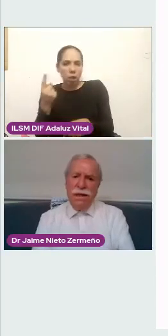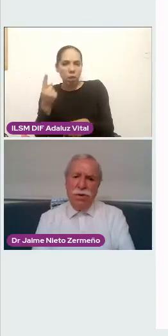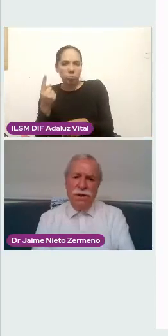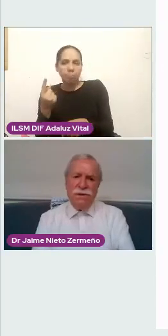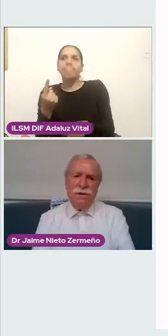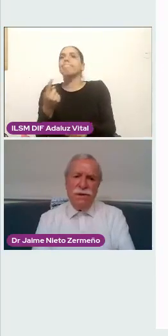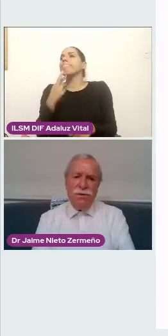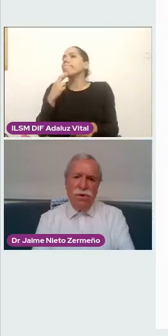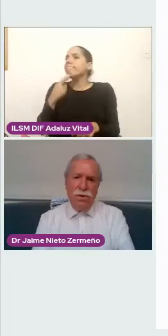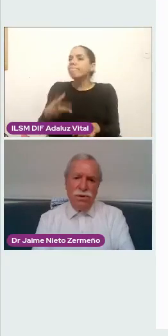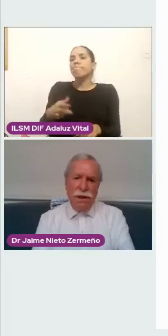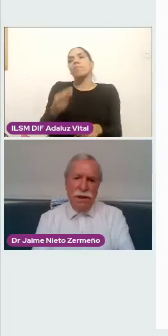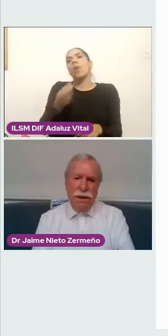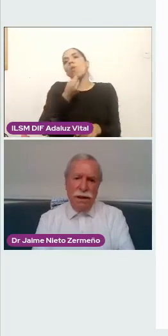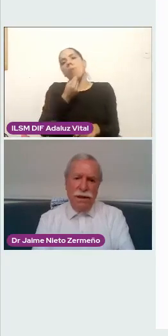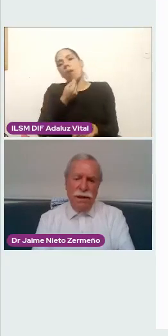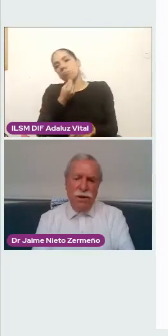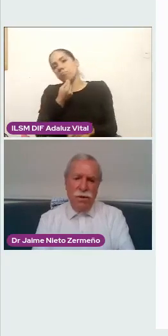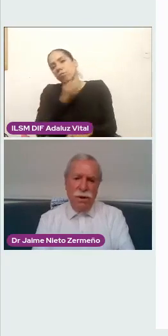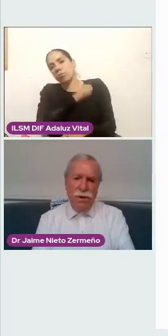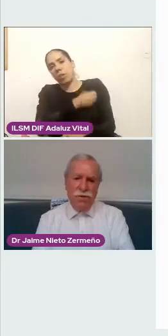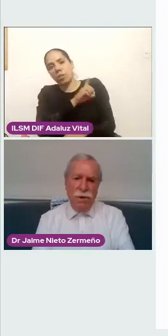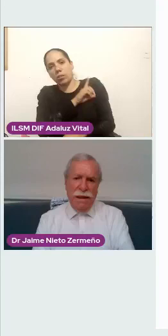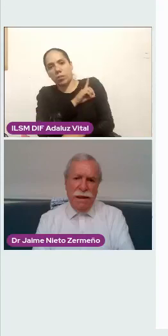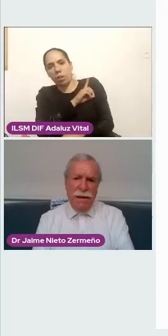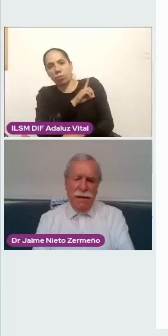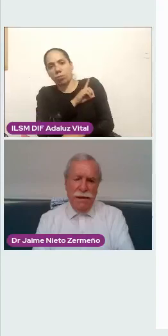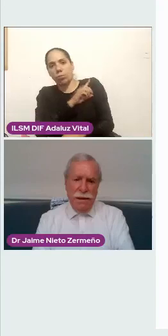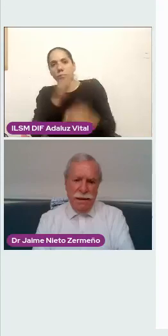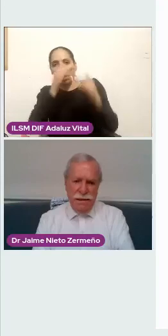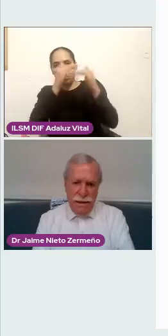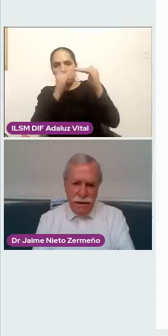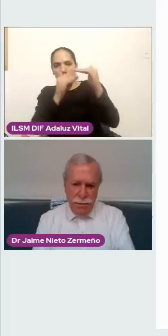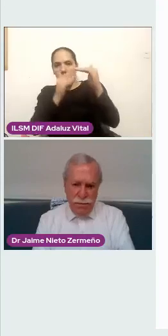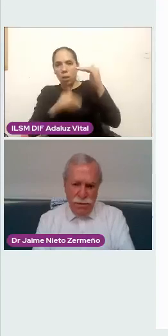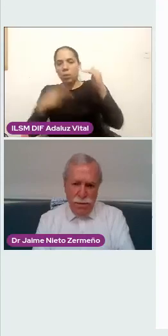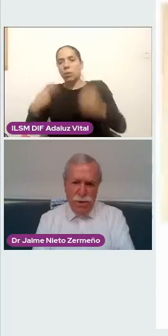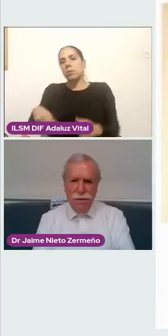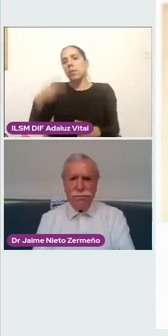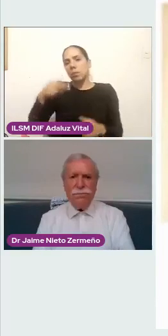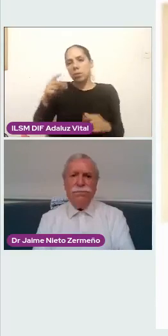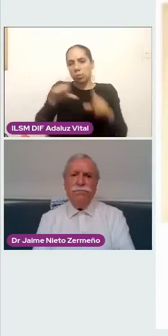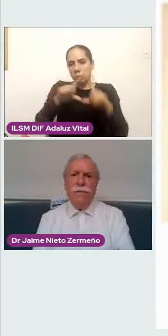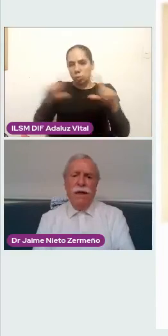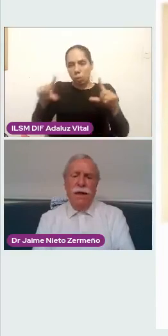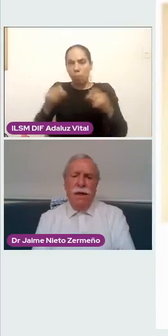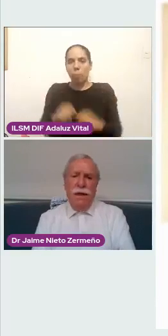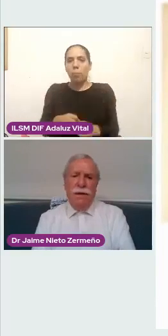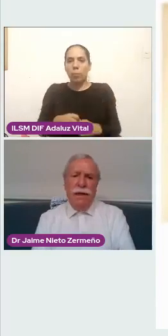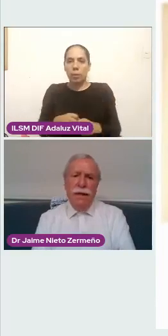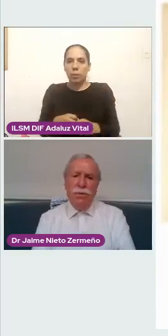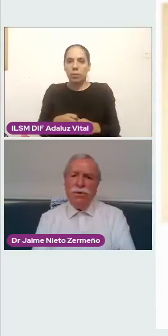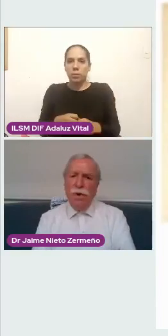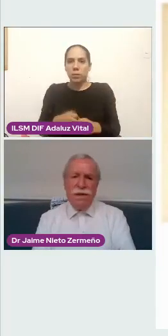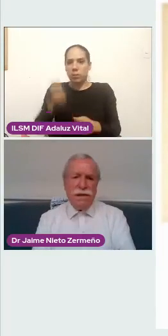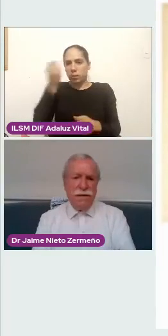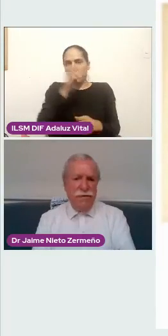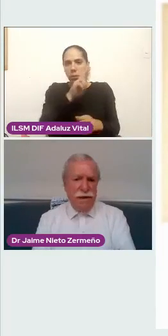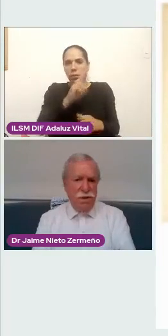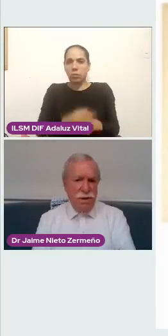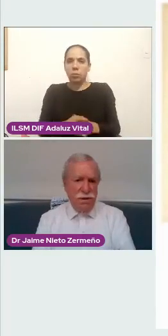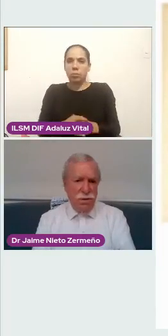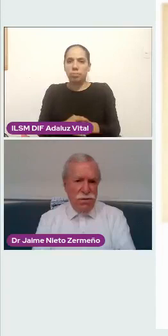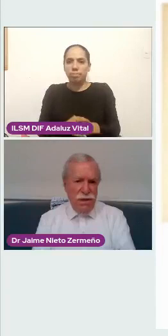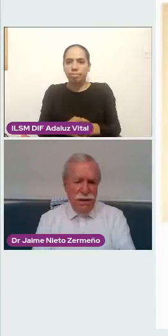Los directores, estos son los que ha tenido el hospital. La siguiente, por favor. Tenemos todas las